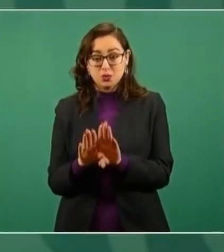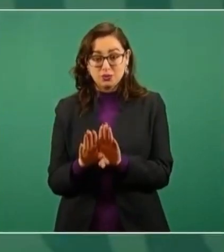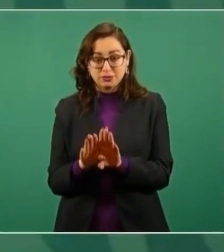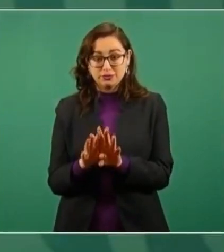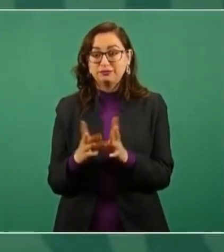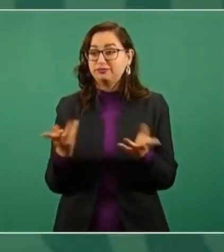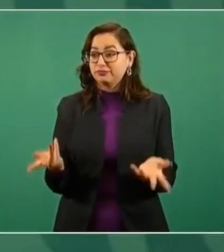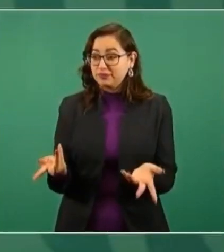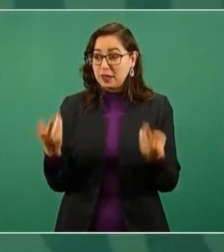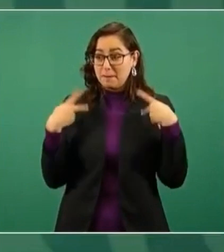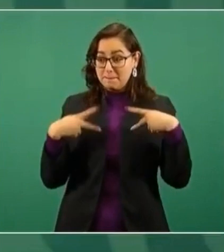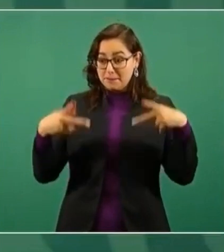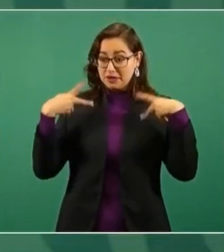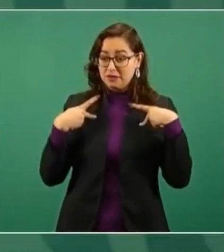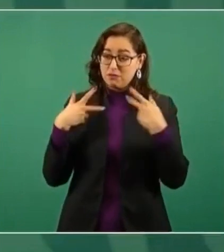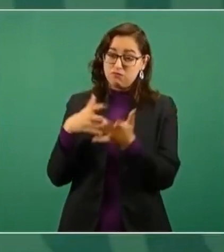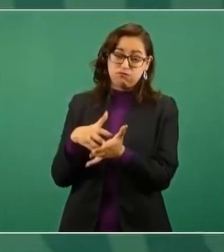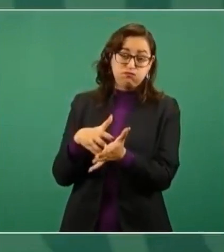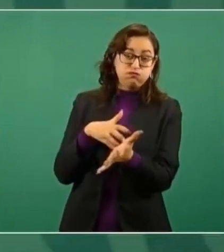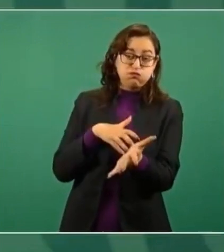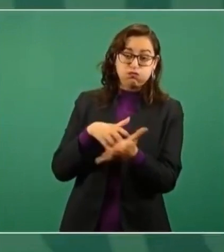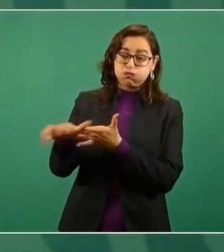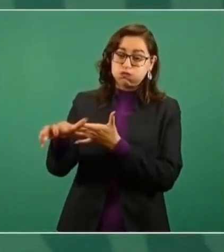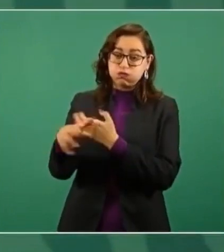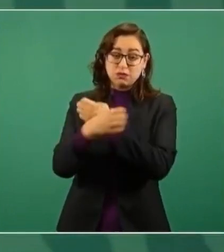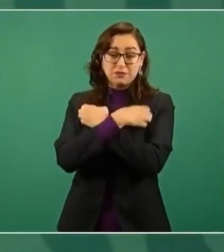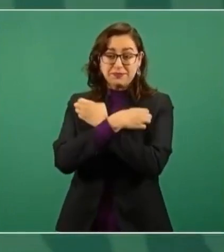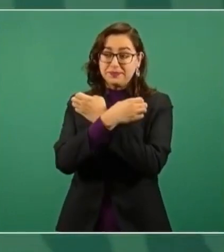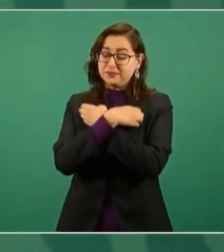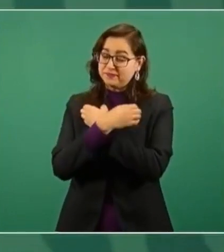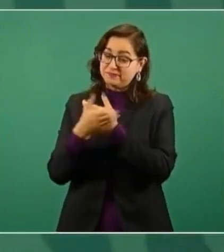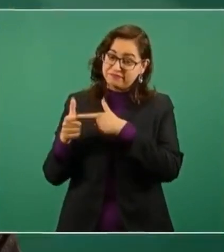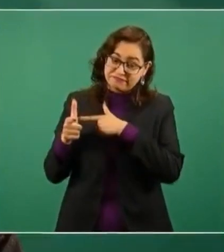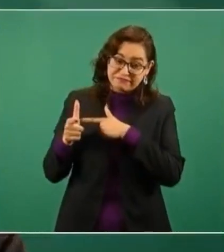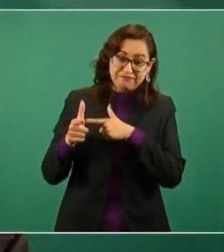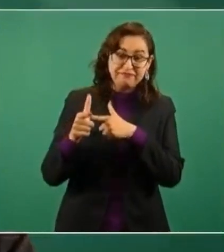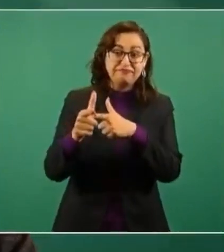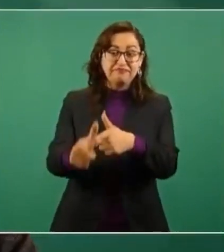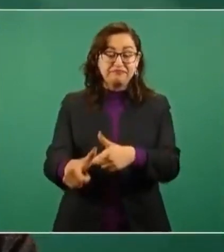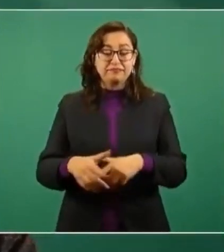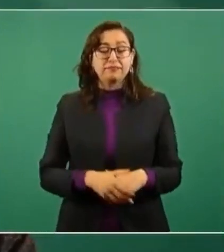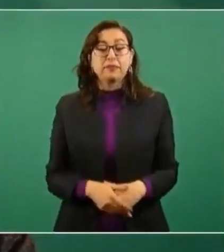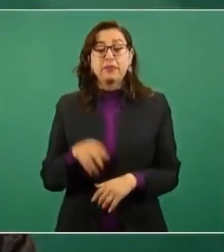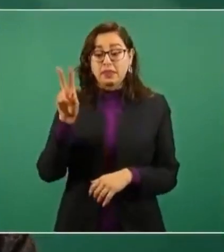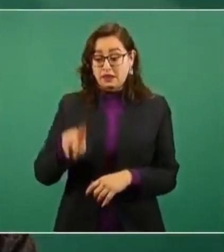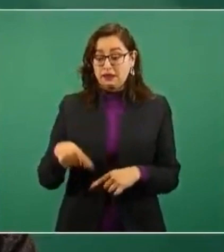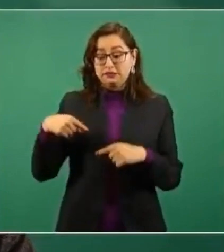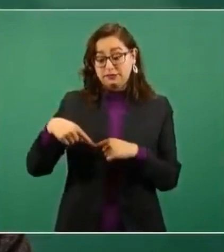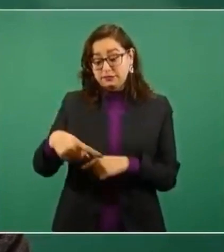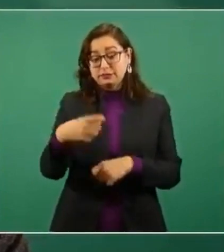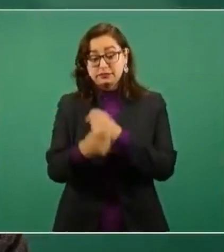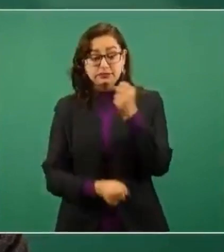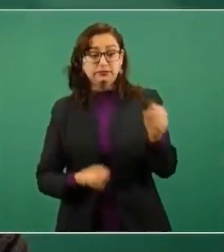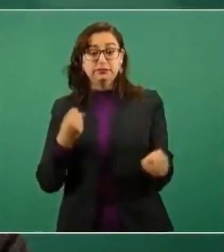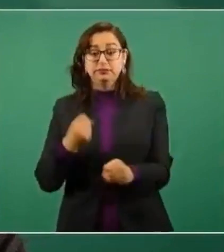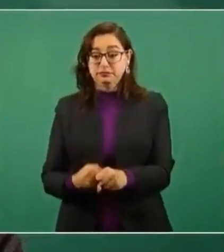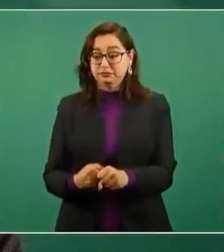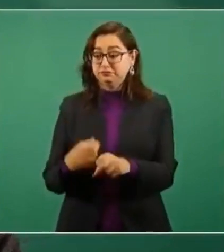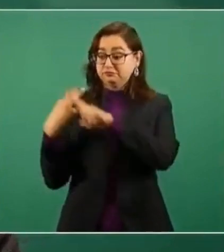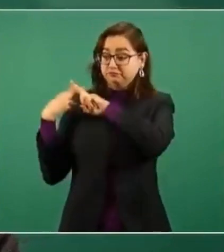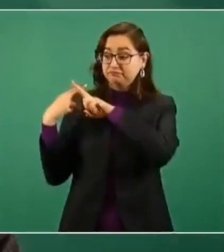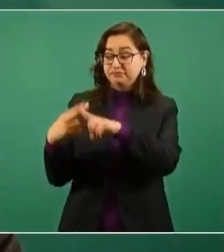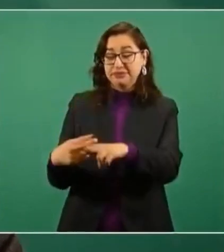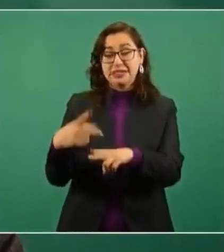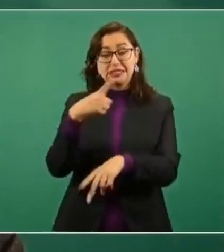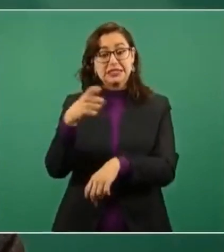a millones de personas. Este año efectivamente se cumple el centenario de la Secretaría de Educación Pública y